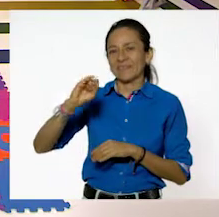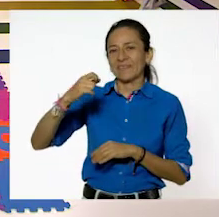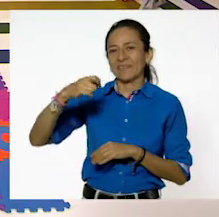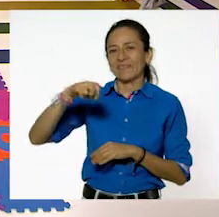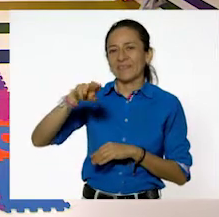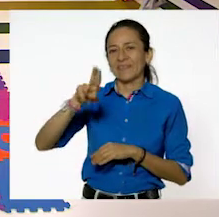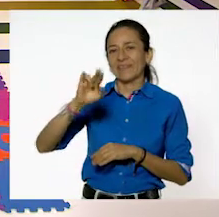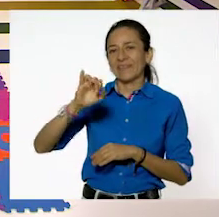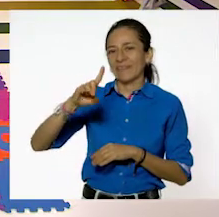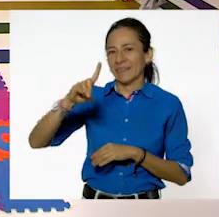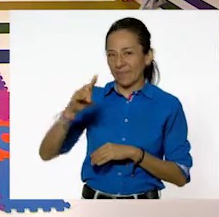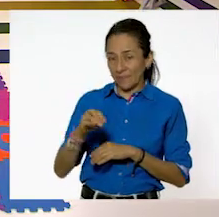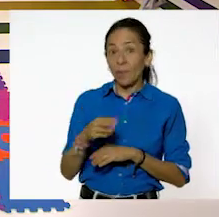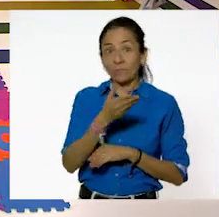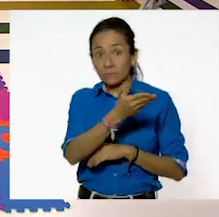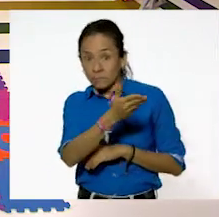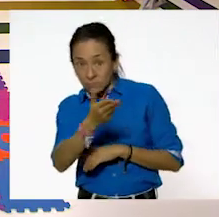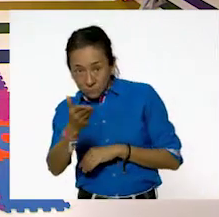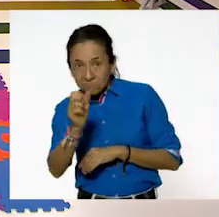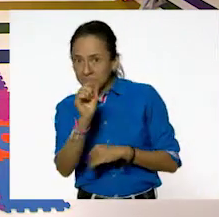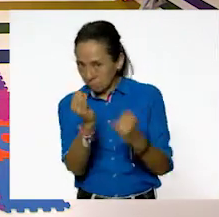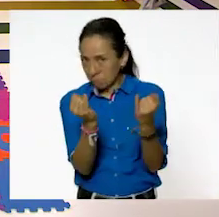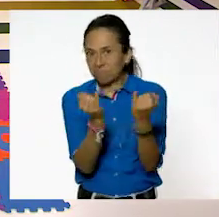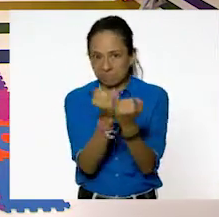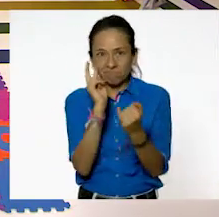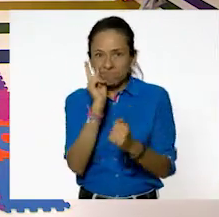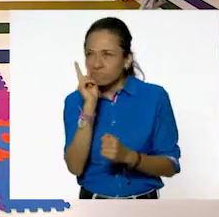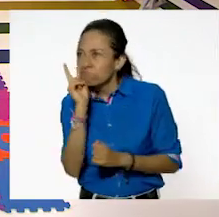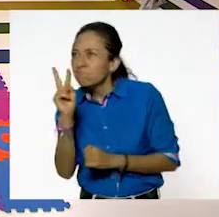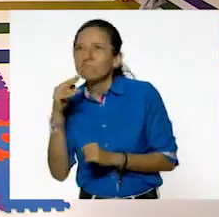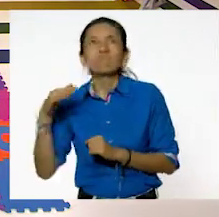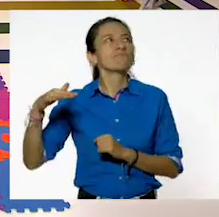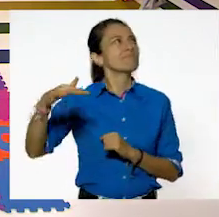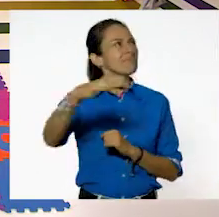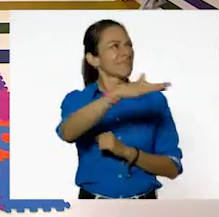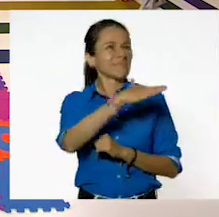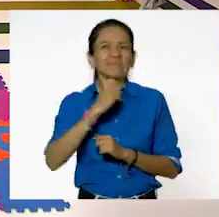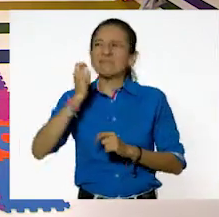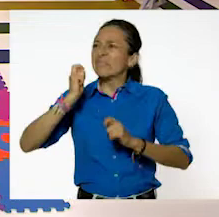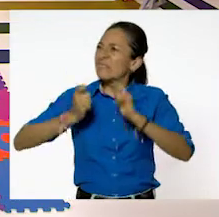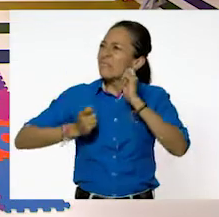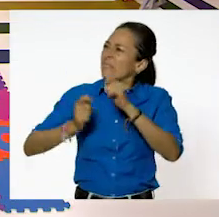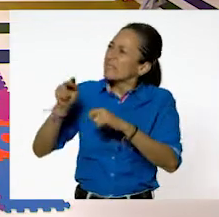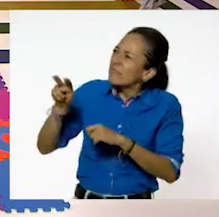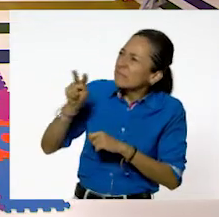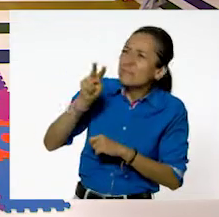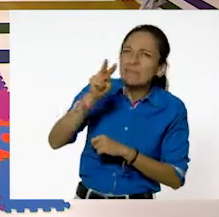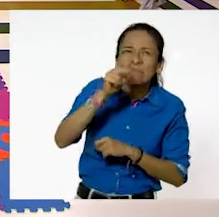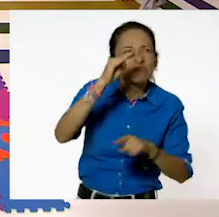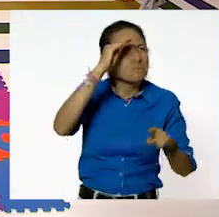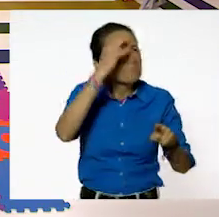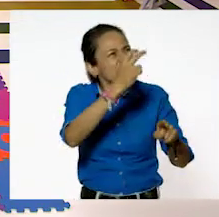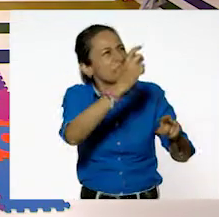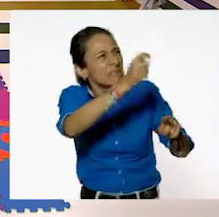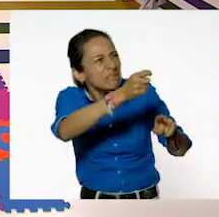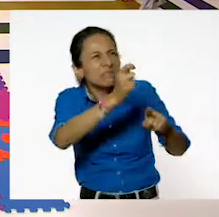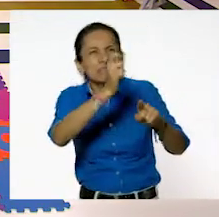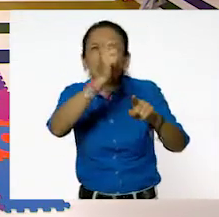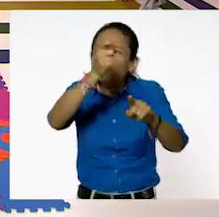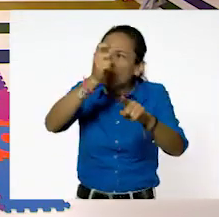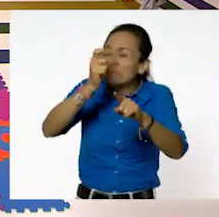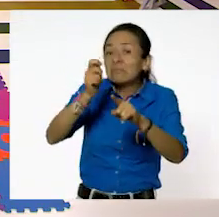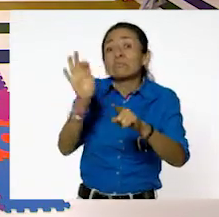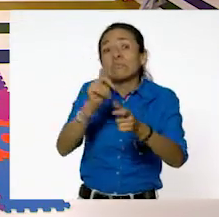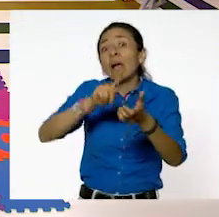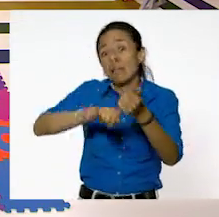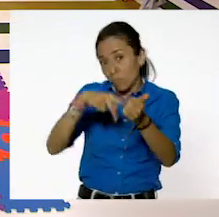Allá en casa, ustedes también pueden ir observando lo que tienen a su alrededor y pensar a qué corresponde. Si a lo mejor las cosas que tenemos de repente en